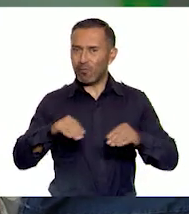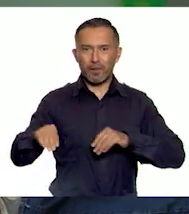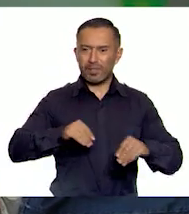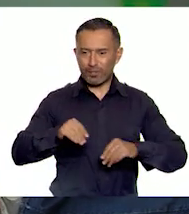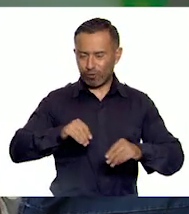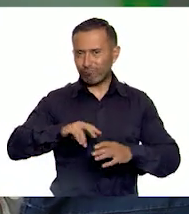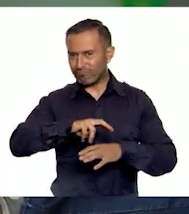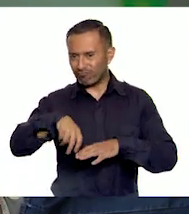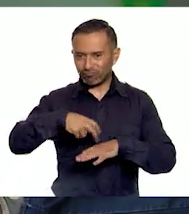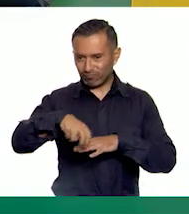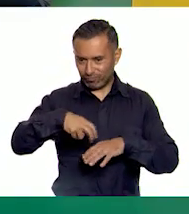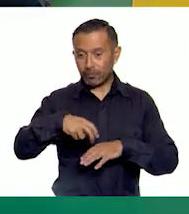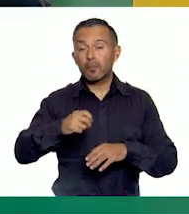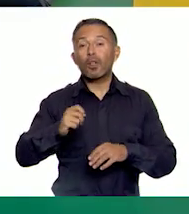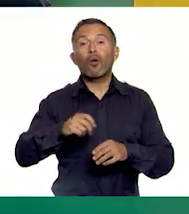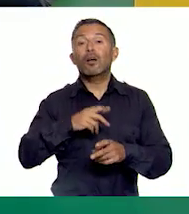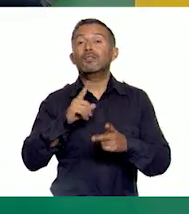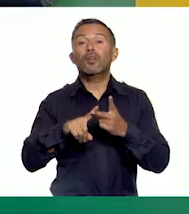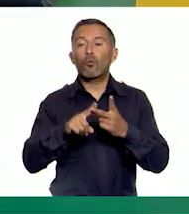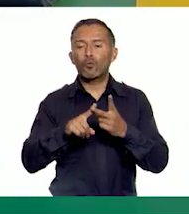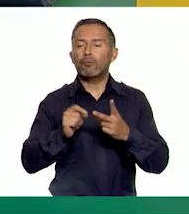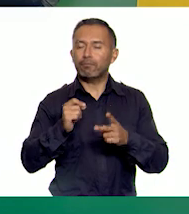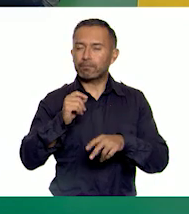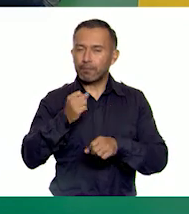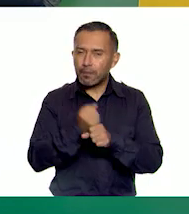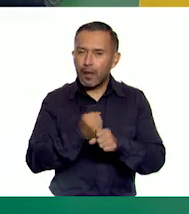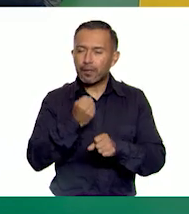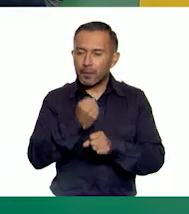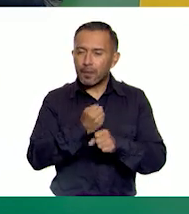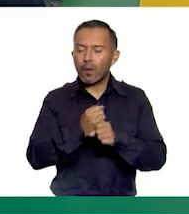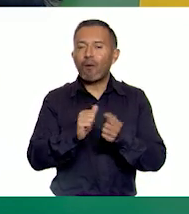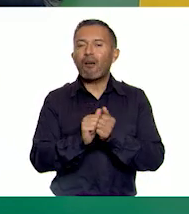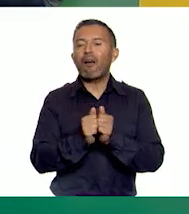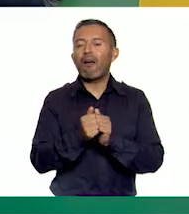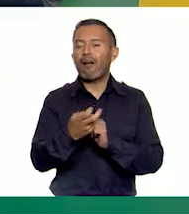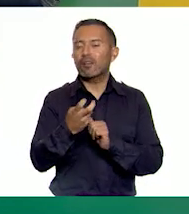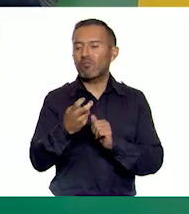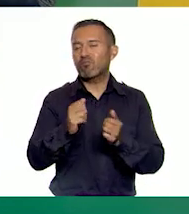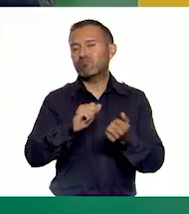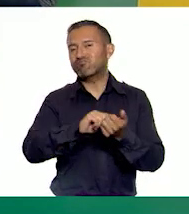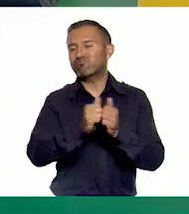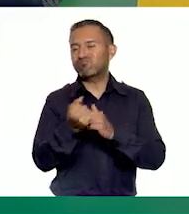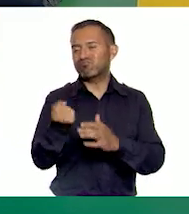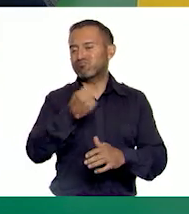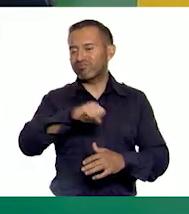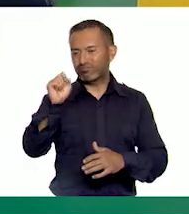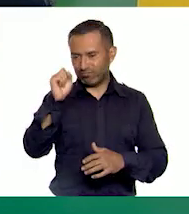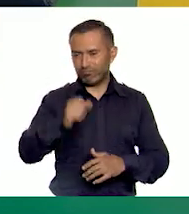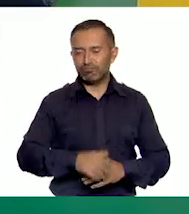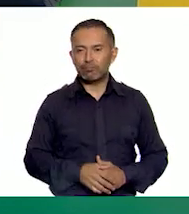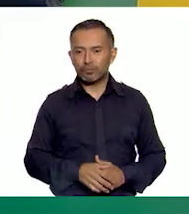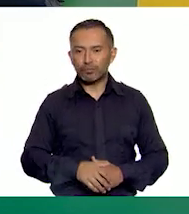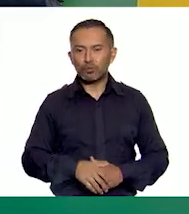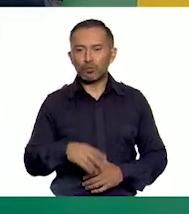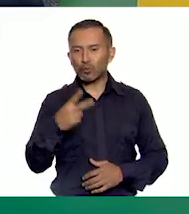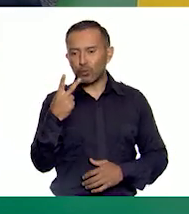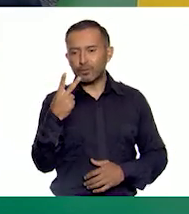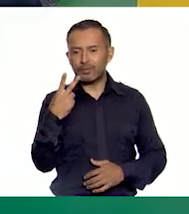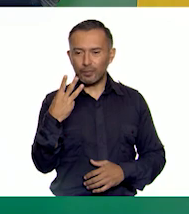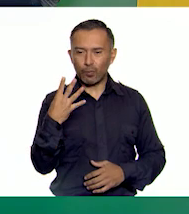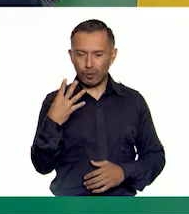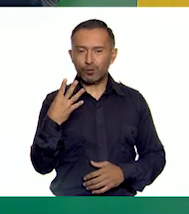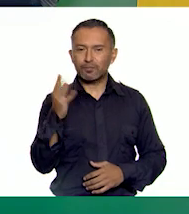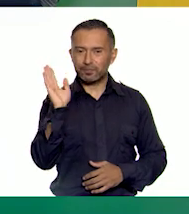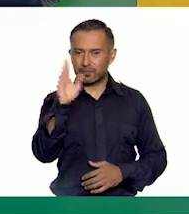Y, segundo, practicando, es como vamos a mejorar justamente nuestras habilidades. Dos, tres, cuatro.